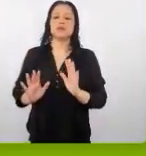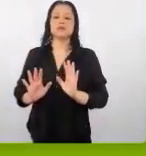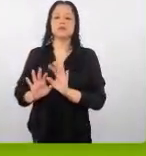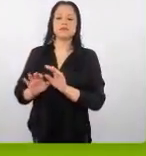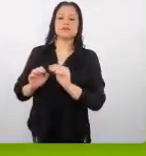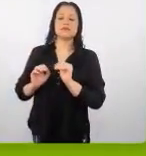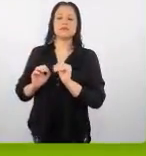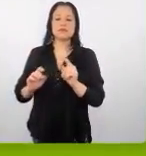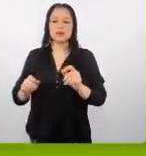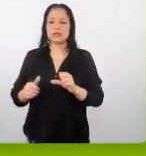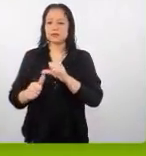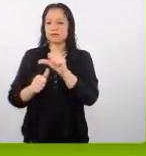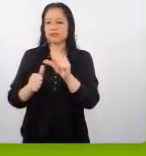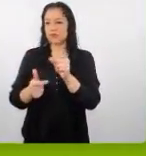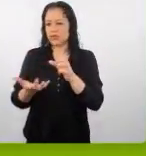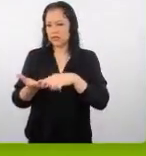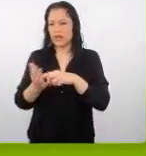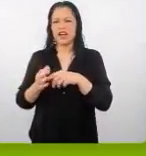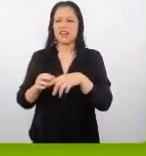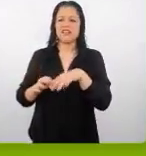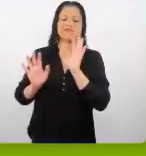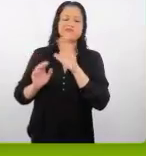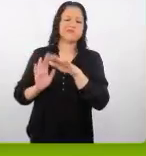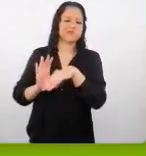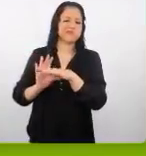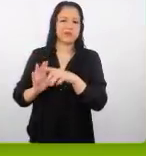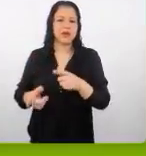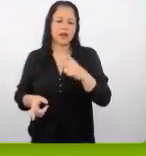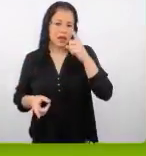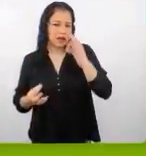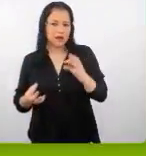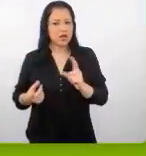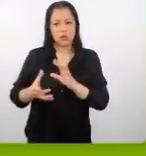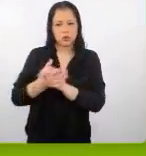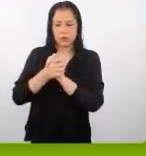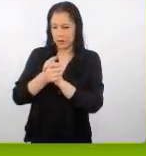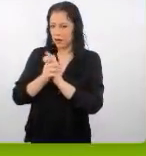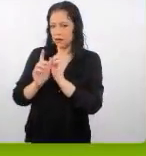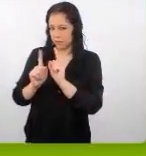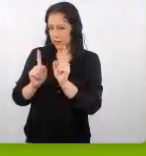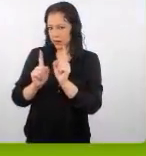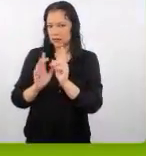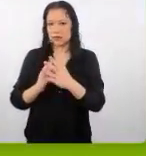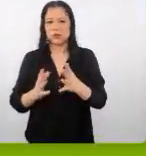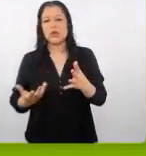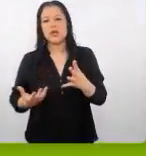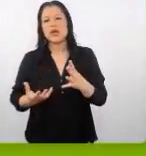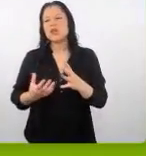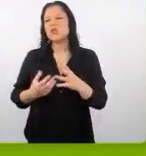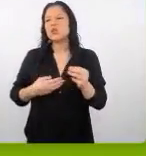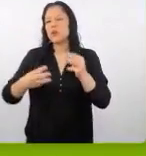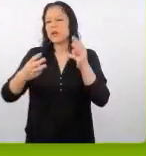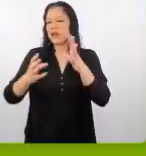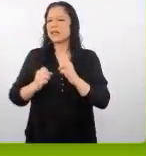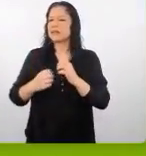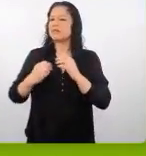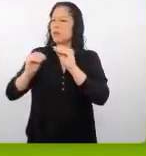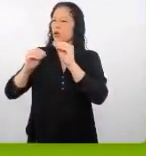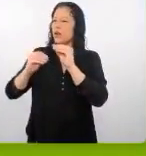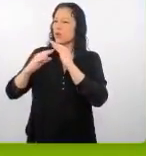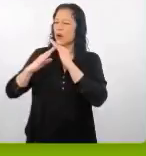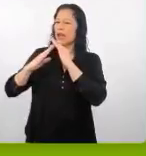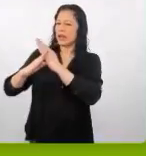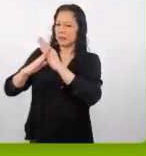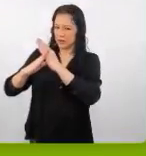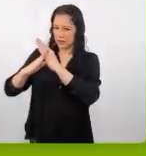más frío en el trato no es que no te considere no es que de repente no sea tu amigo simplemente que tiene siempre la barrera por